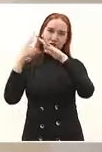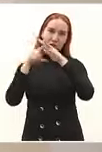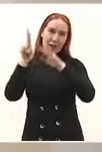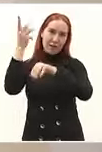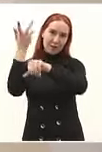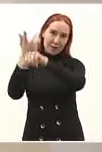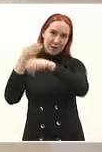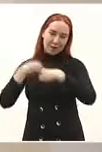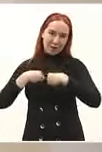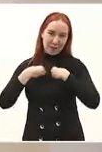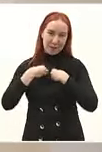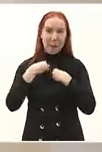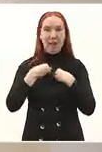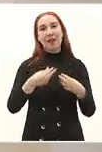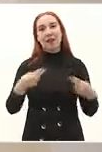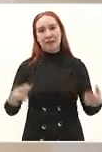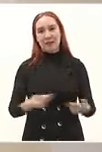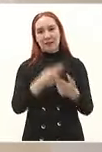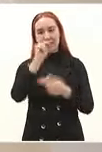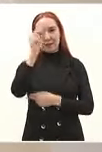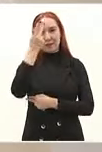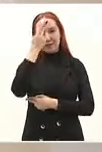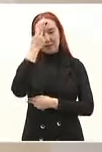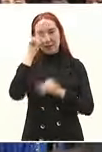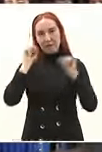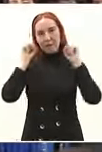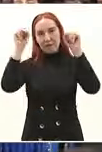que vivan los migrantes